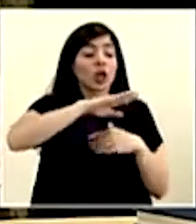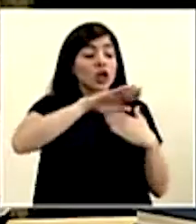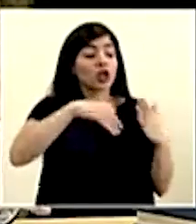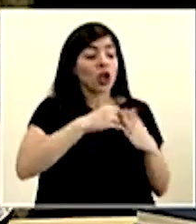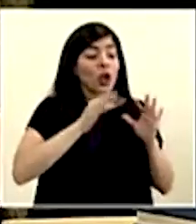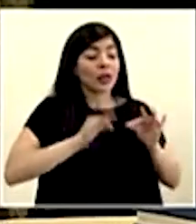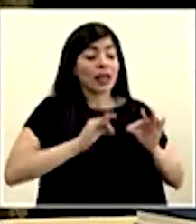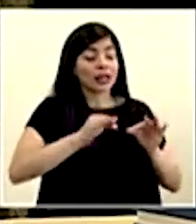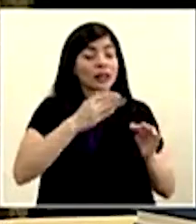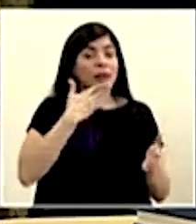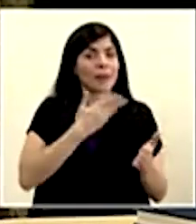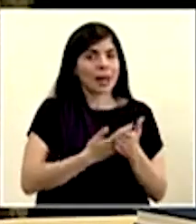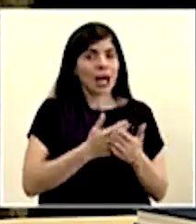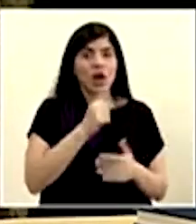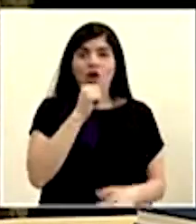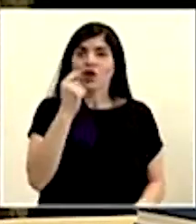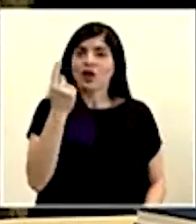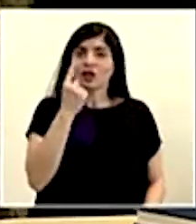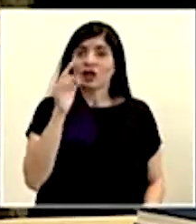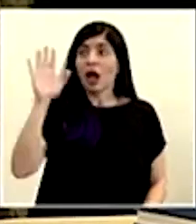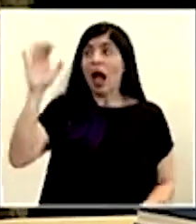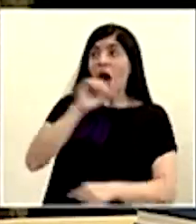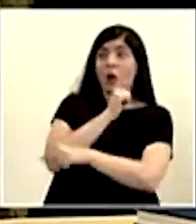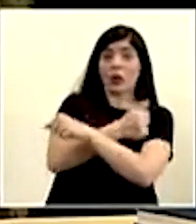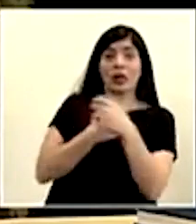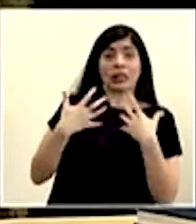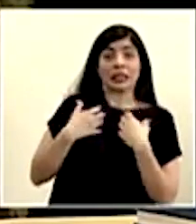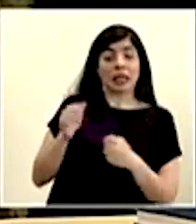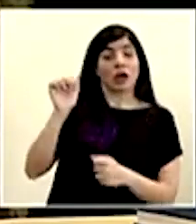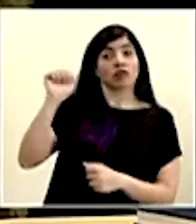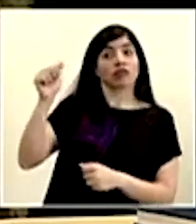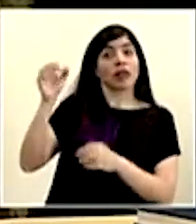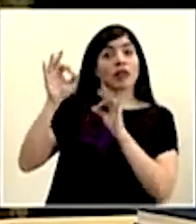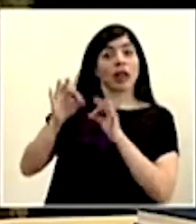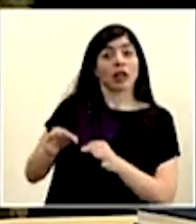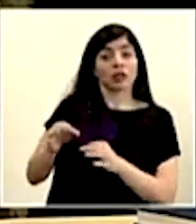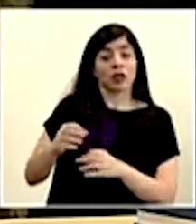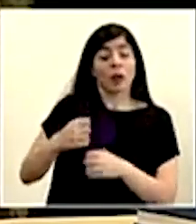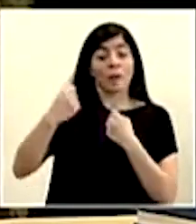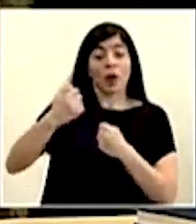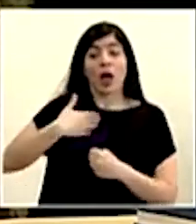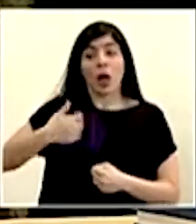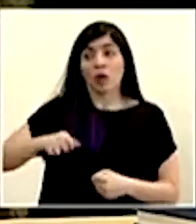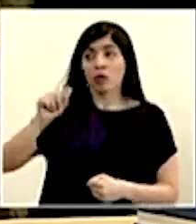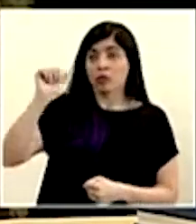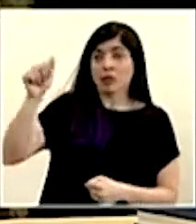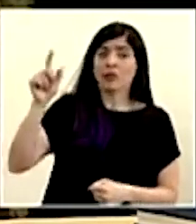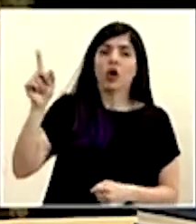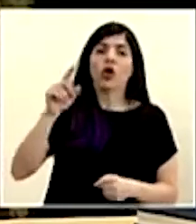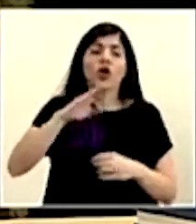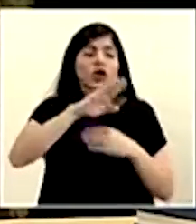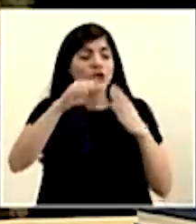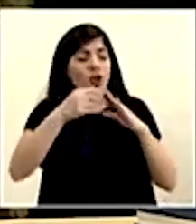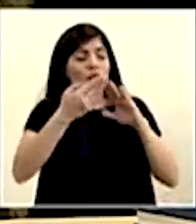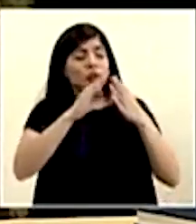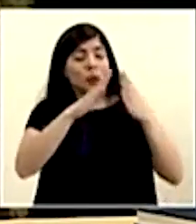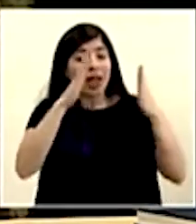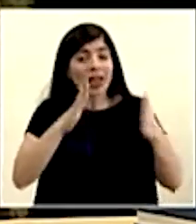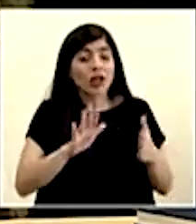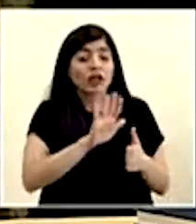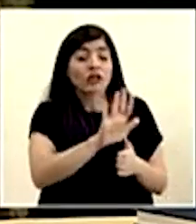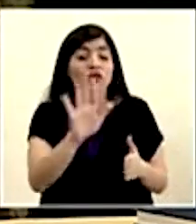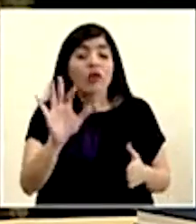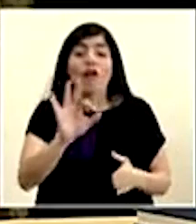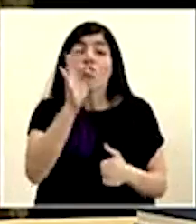buenas decisiones, no sólo de parte de las autoridades de salud y del Poder Ejecutivo, sino de la ciudadanía en general. Cómo vivimos